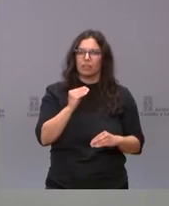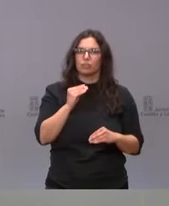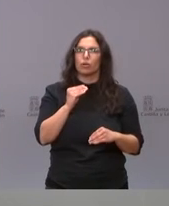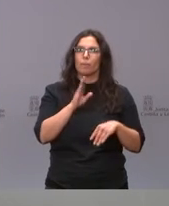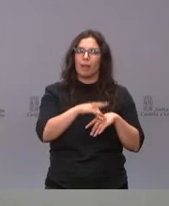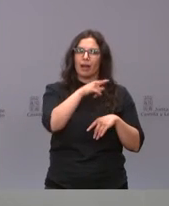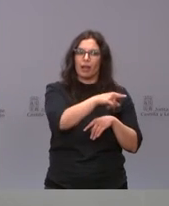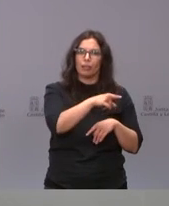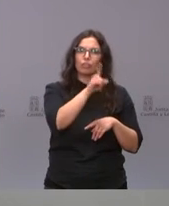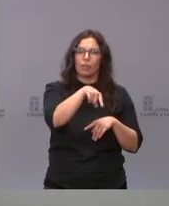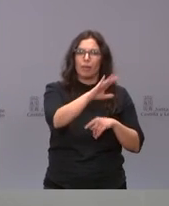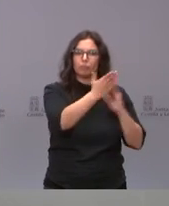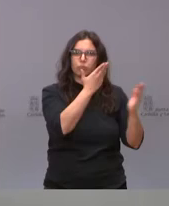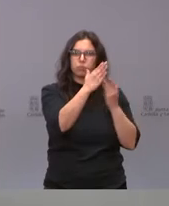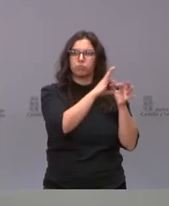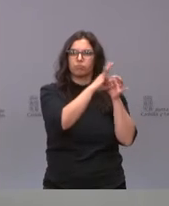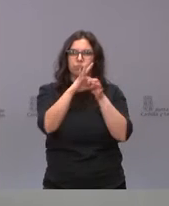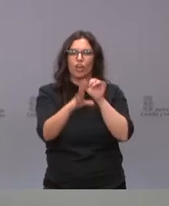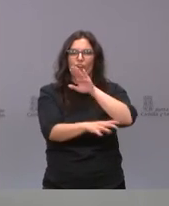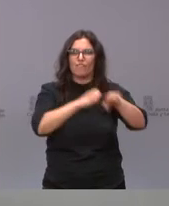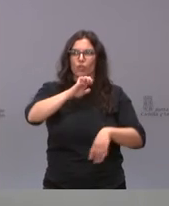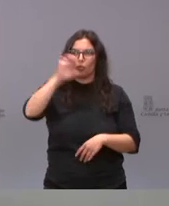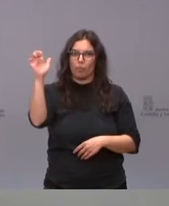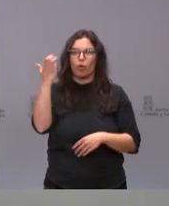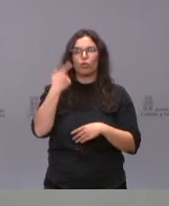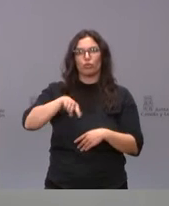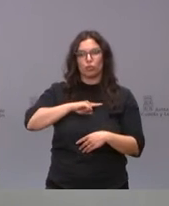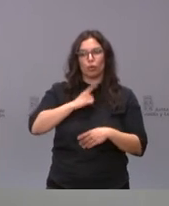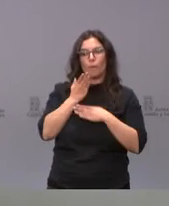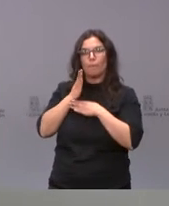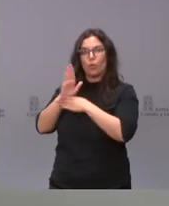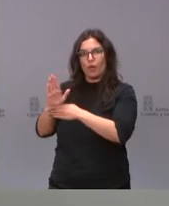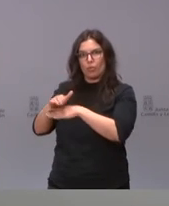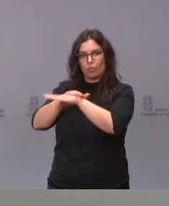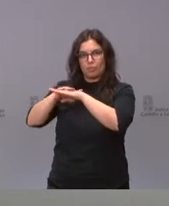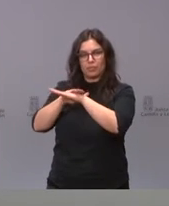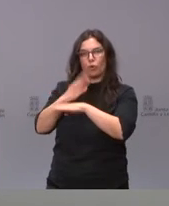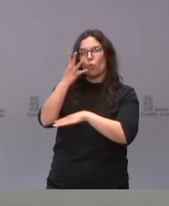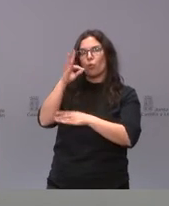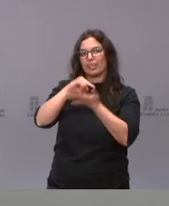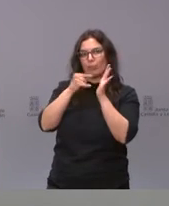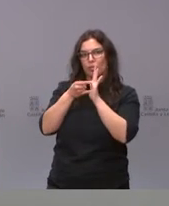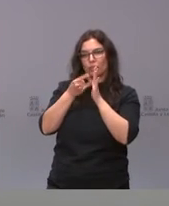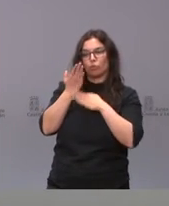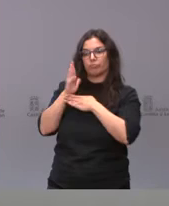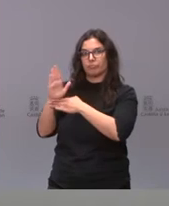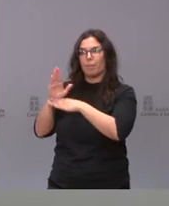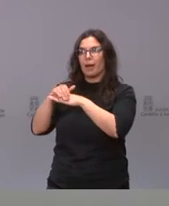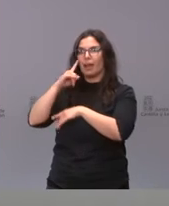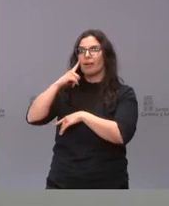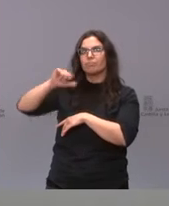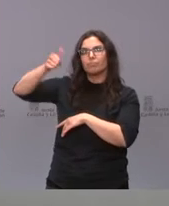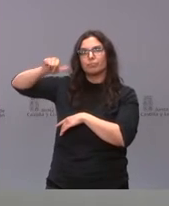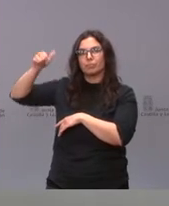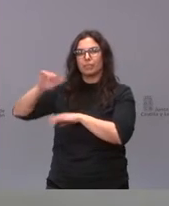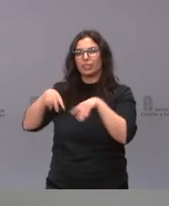europeos. Los 40 proyectos hemos presentado al ministerio para su aprobación por Europa por un valor de 15 millones